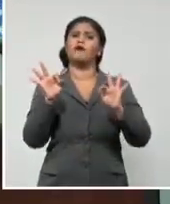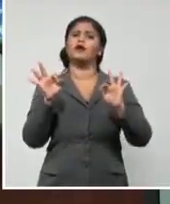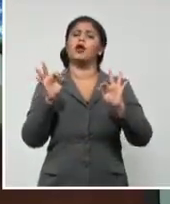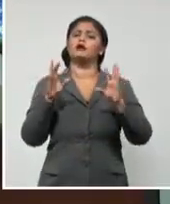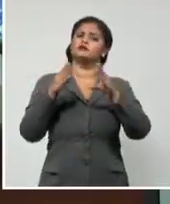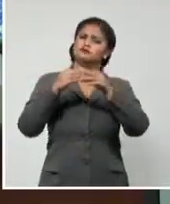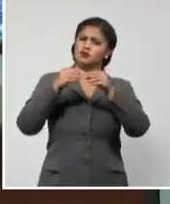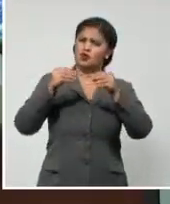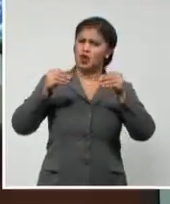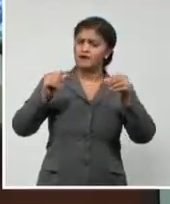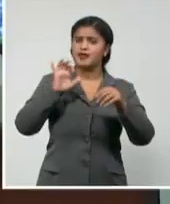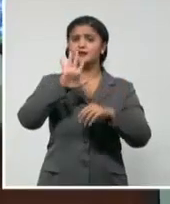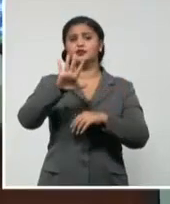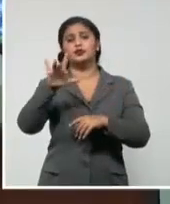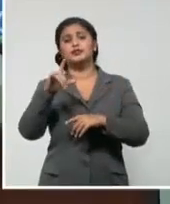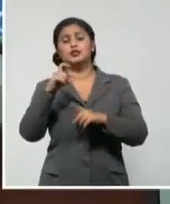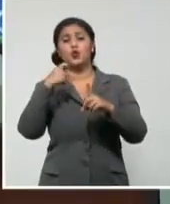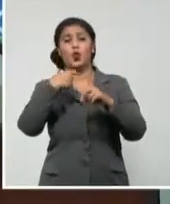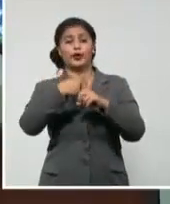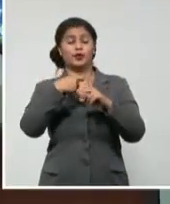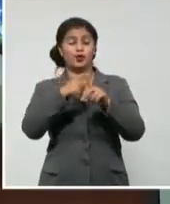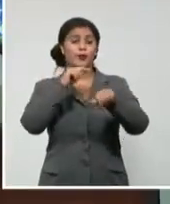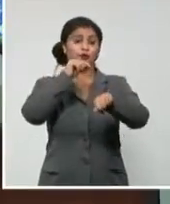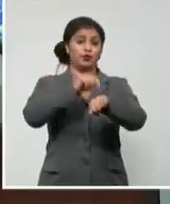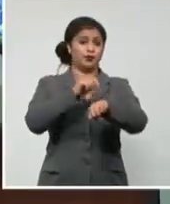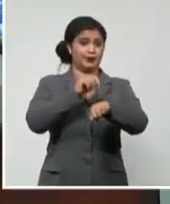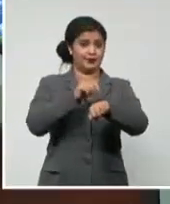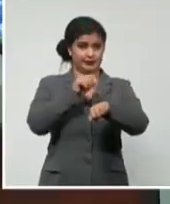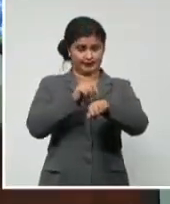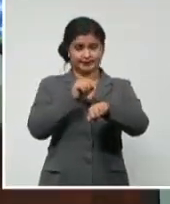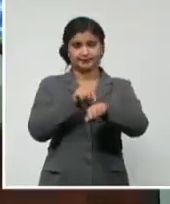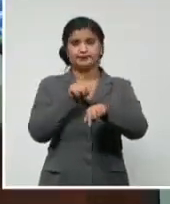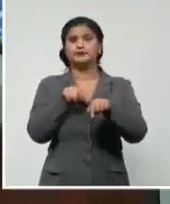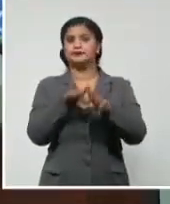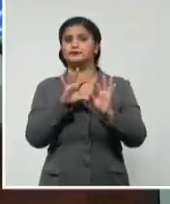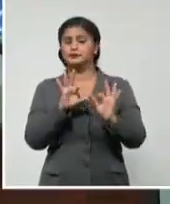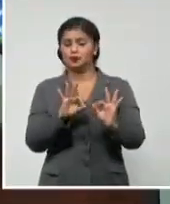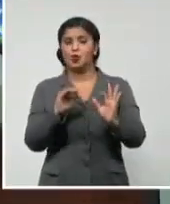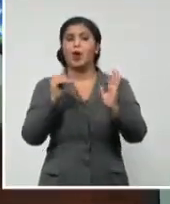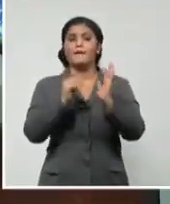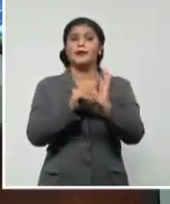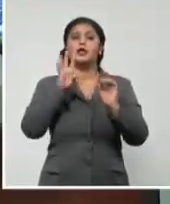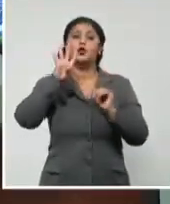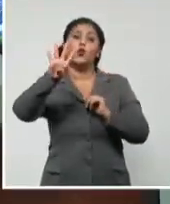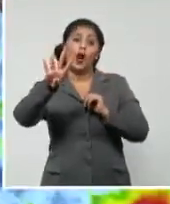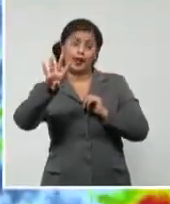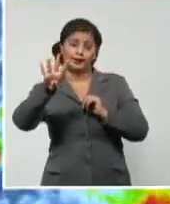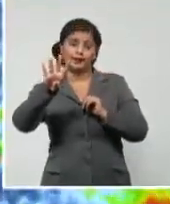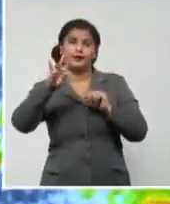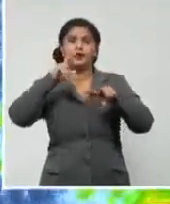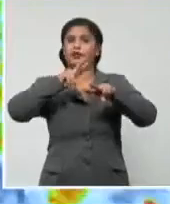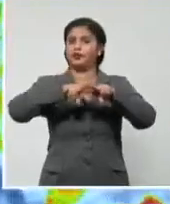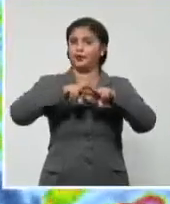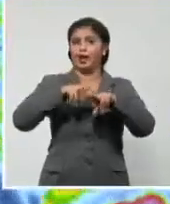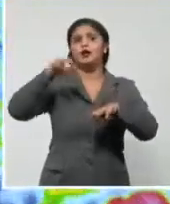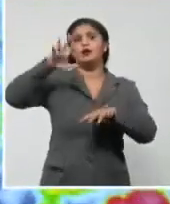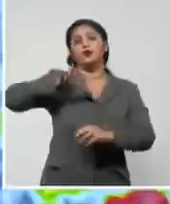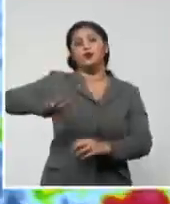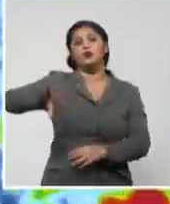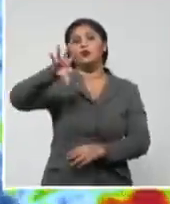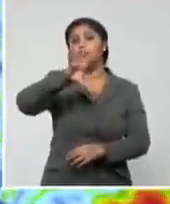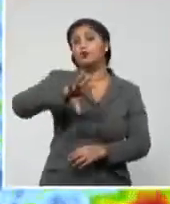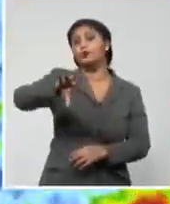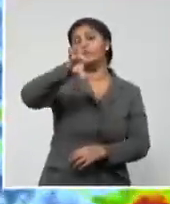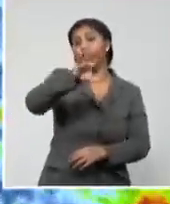55 kilómetros por hora con rayas superiores y una presión central de 1.004 hectopascal, moviéndose al norte-nordeste